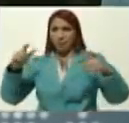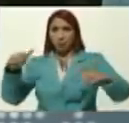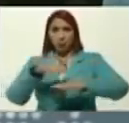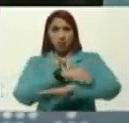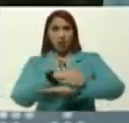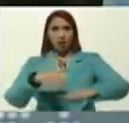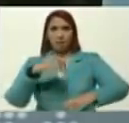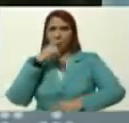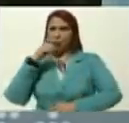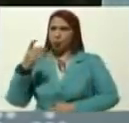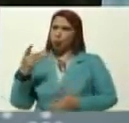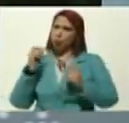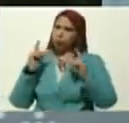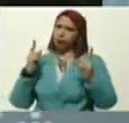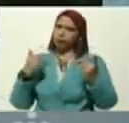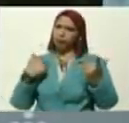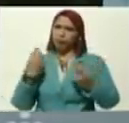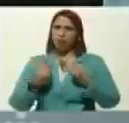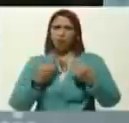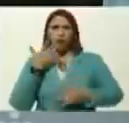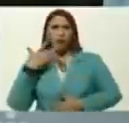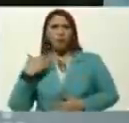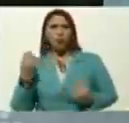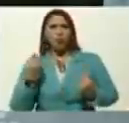Maduro, impresionante, me han hecho famoso,